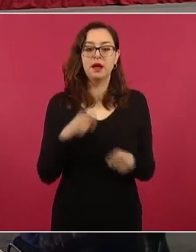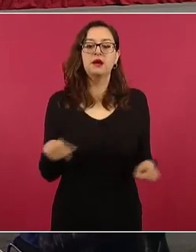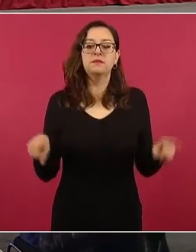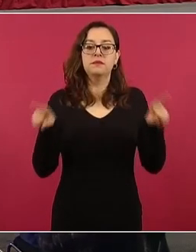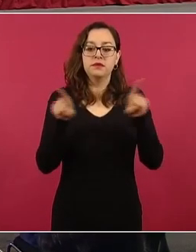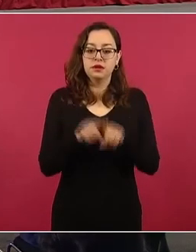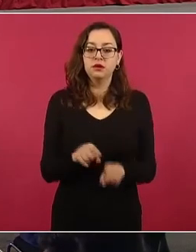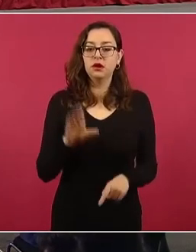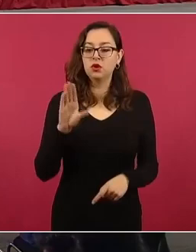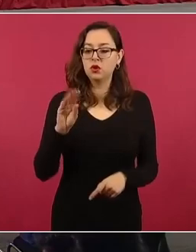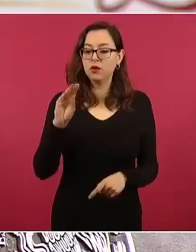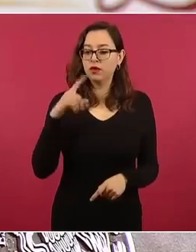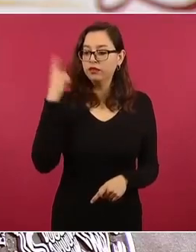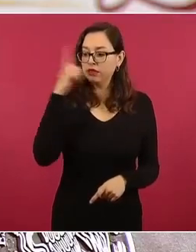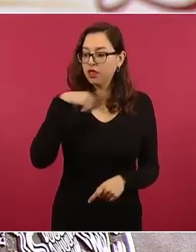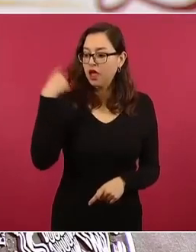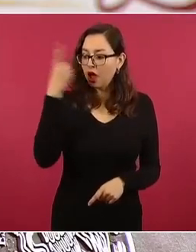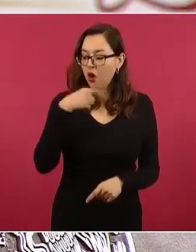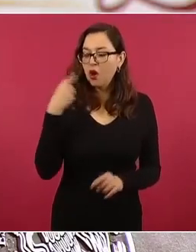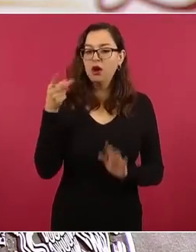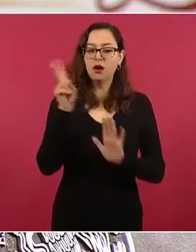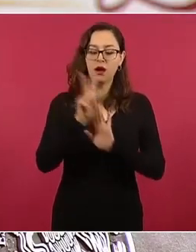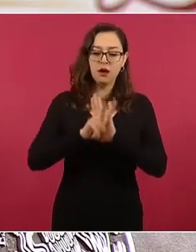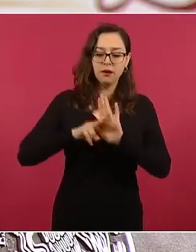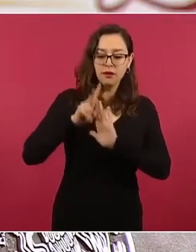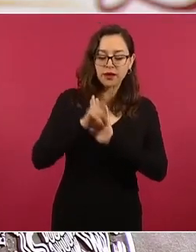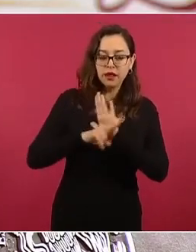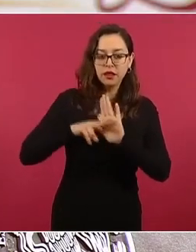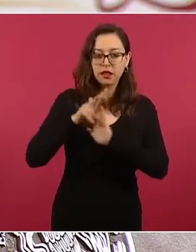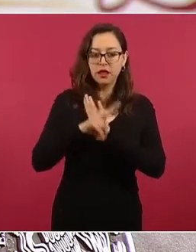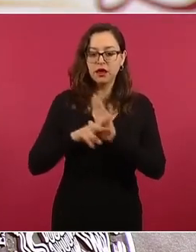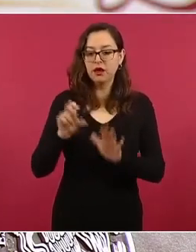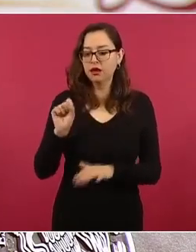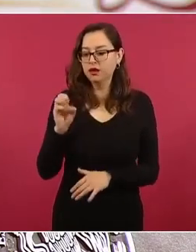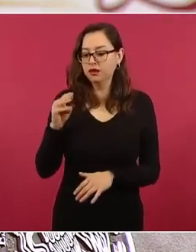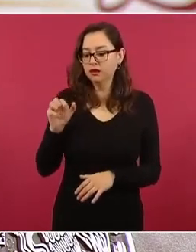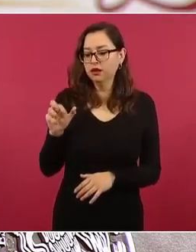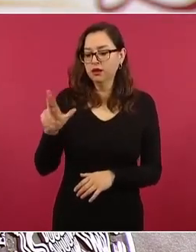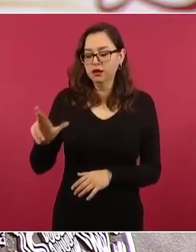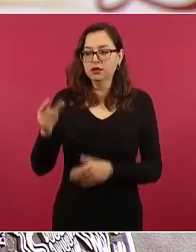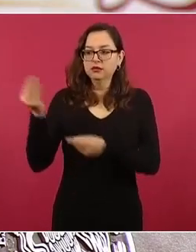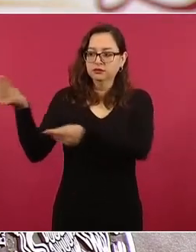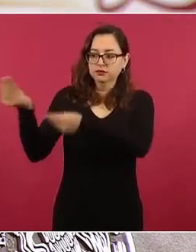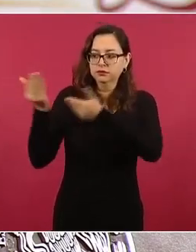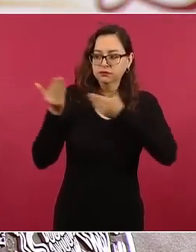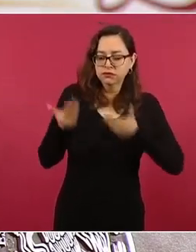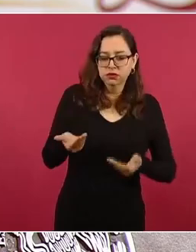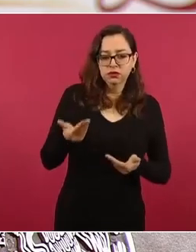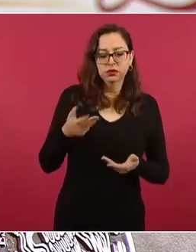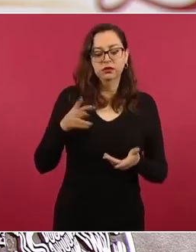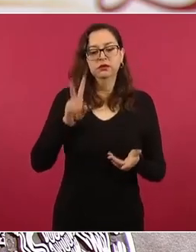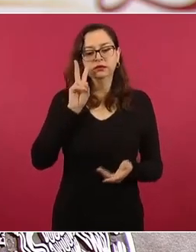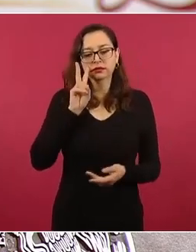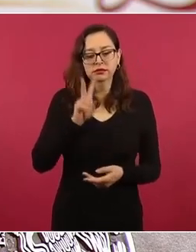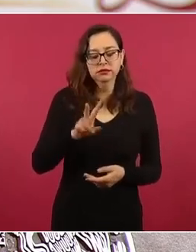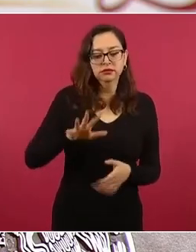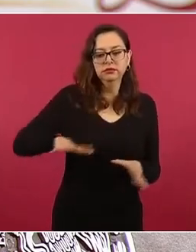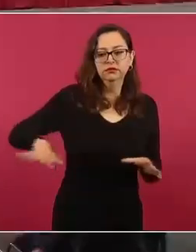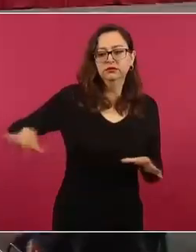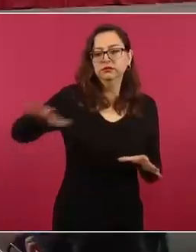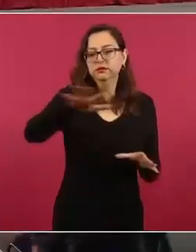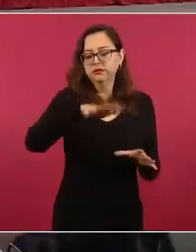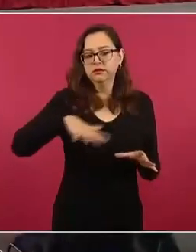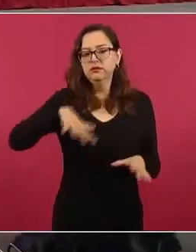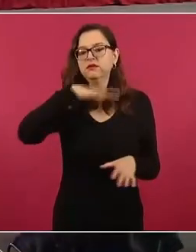horas de videos de sobrevuelos entregados por Semar de la intervención de distintas autoridades que en el basurero de Cocula,